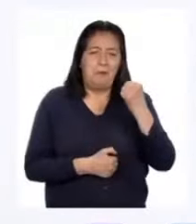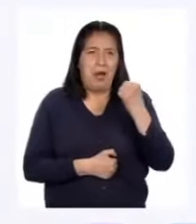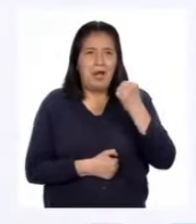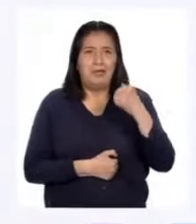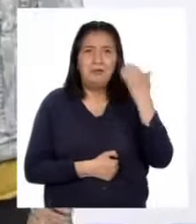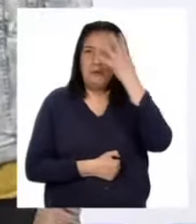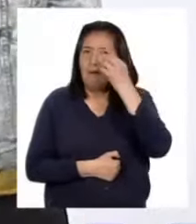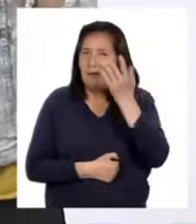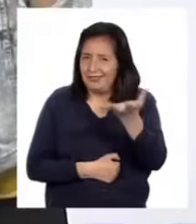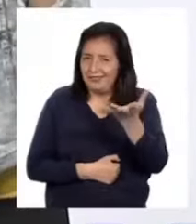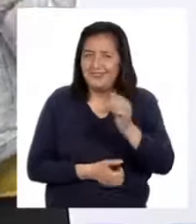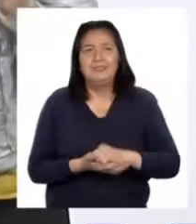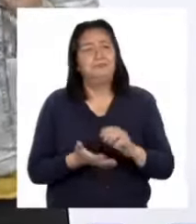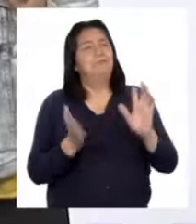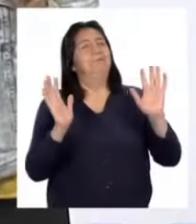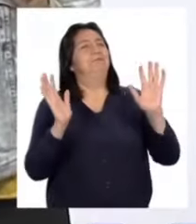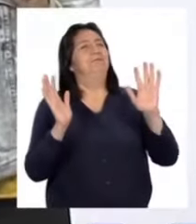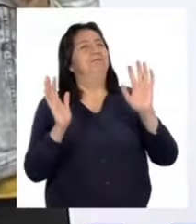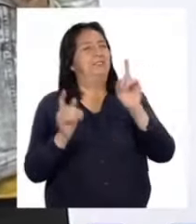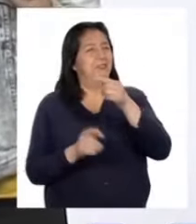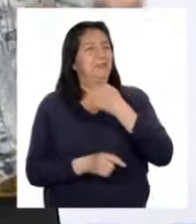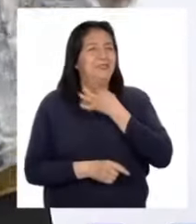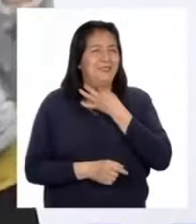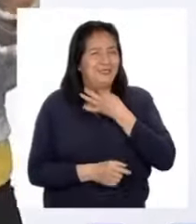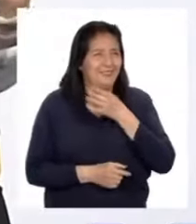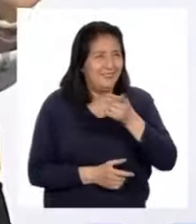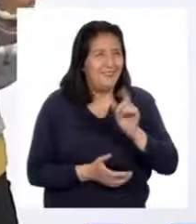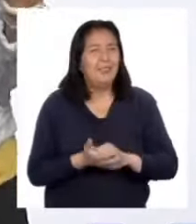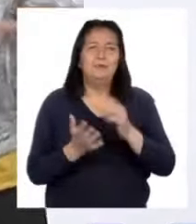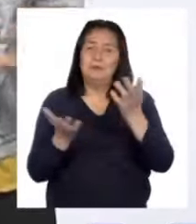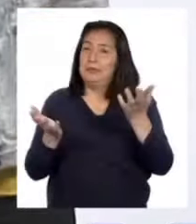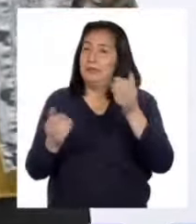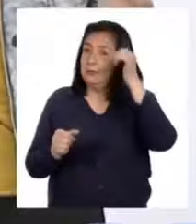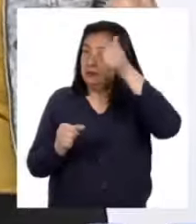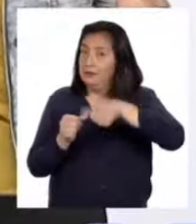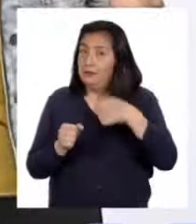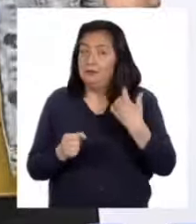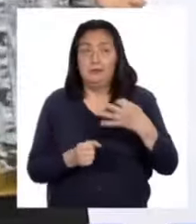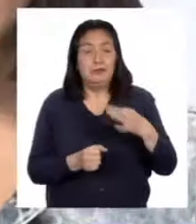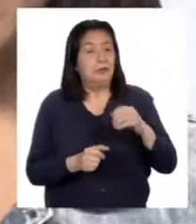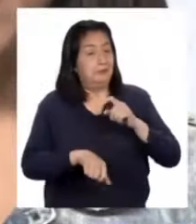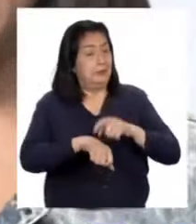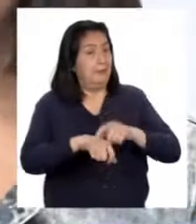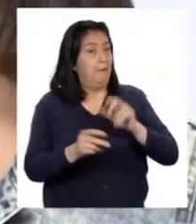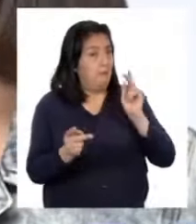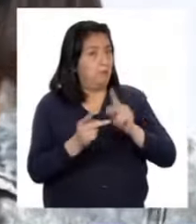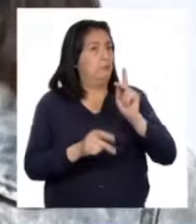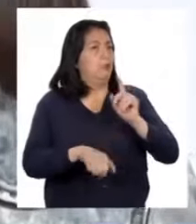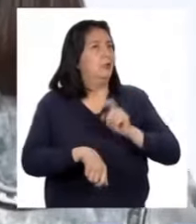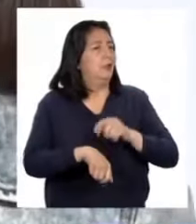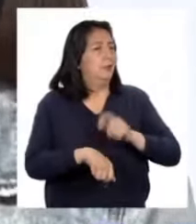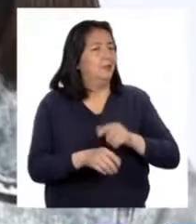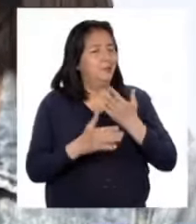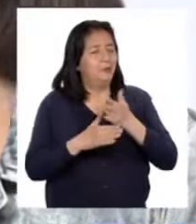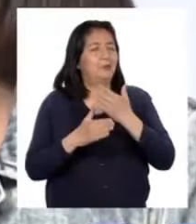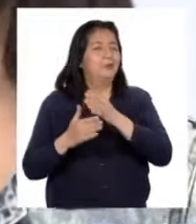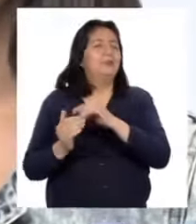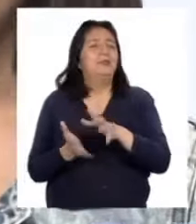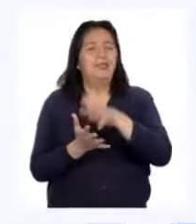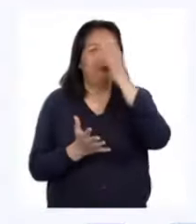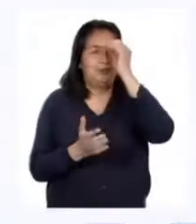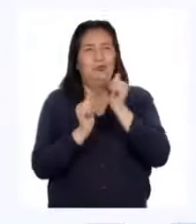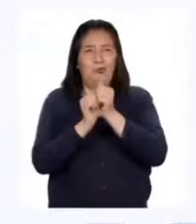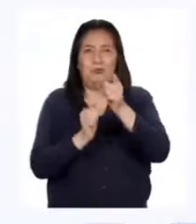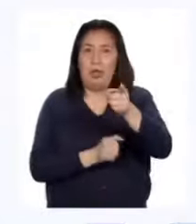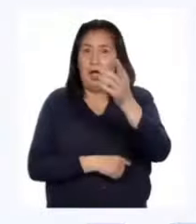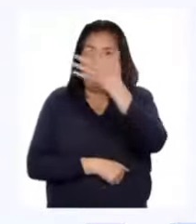muy lindos. Hmm, de seguro tienes curiosidad. Entonces recuerda estar puntual mañana a la misma hora para seguir compartiendo y aprendiendo